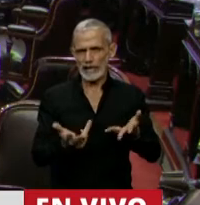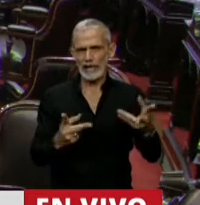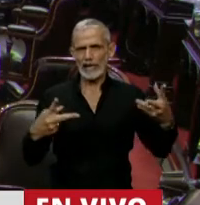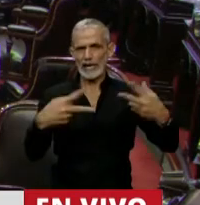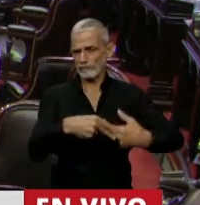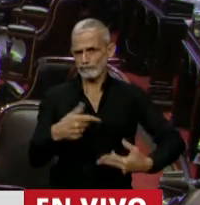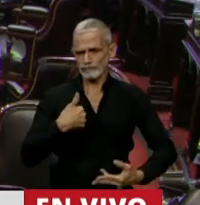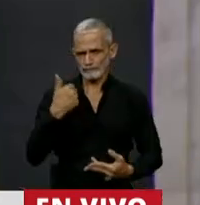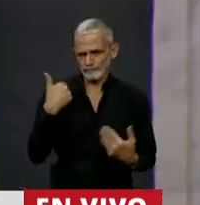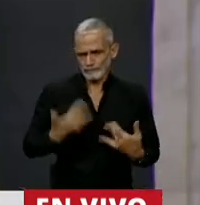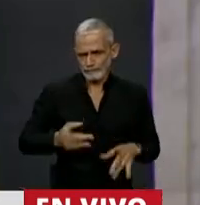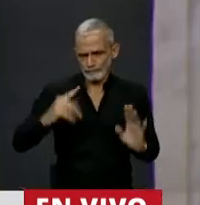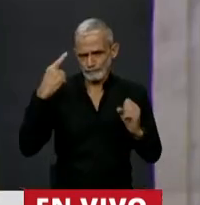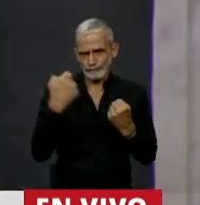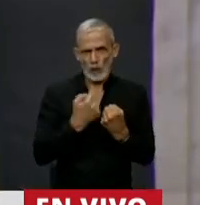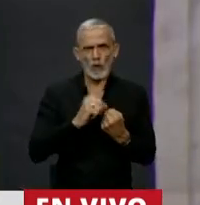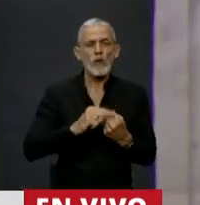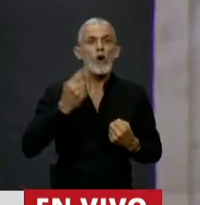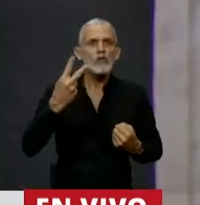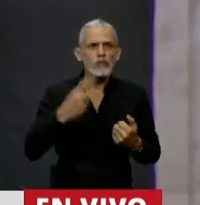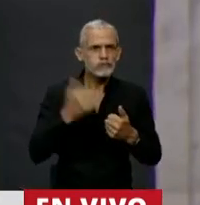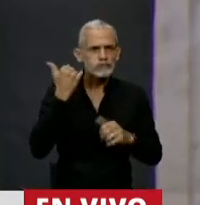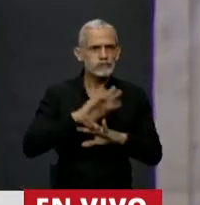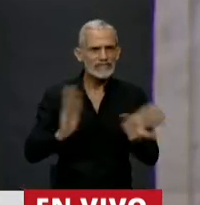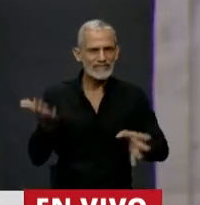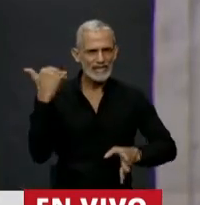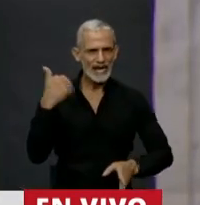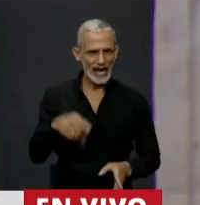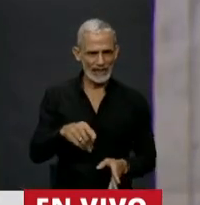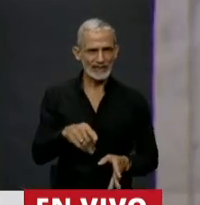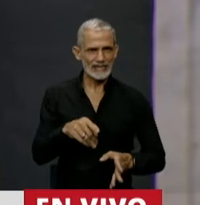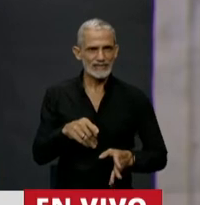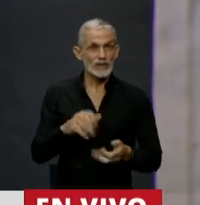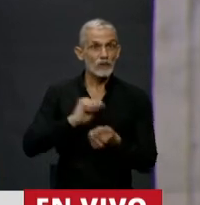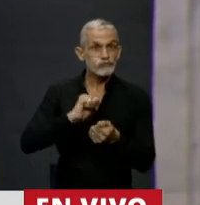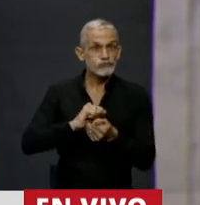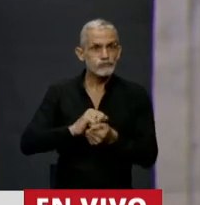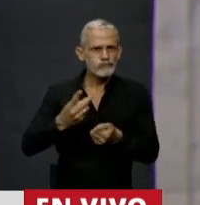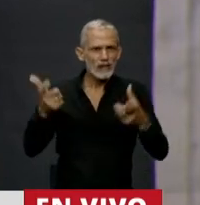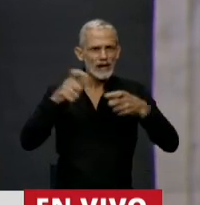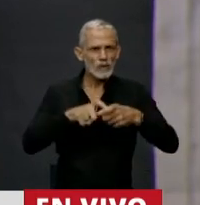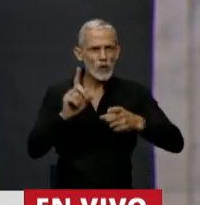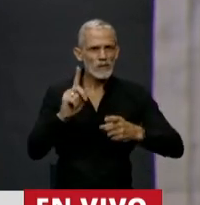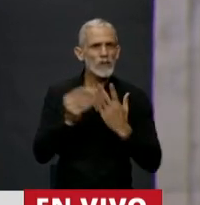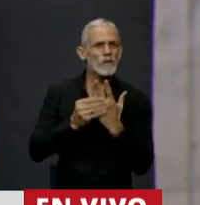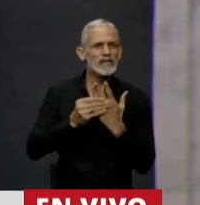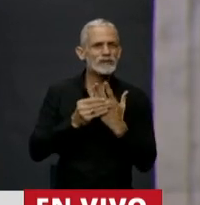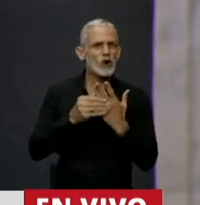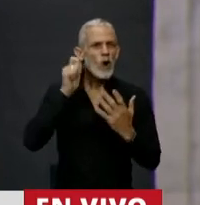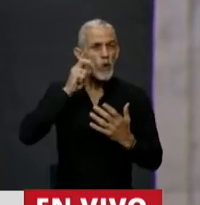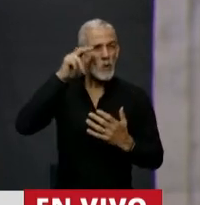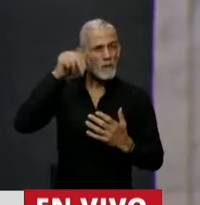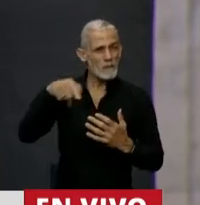ratificarlo doblemente luego de la publicación de esta reunión del Ministro Guzmán con